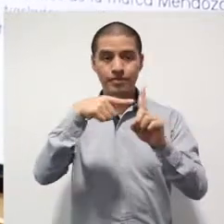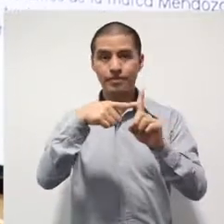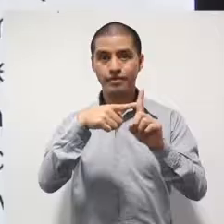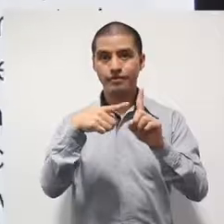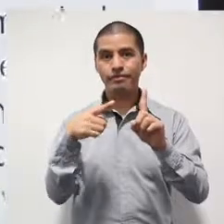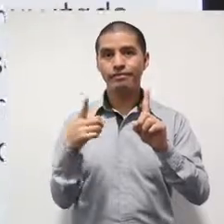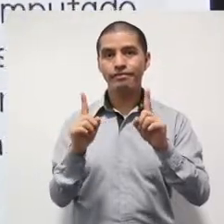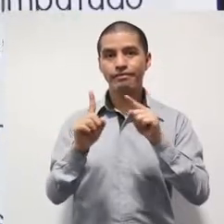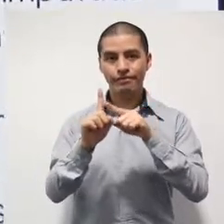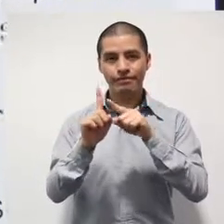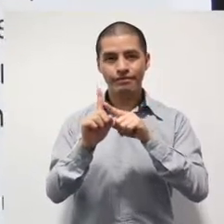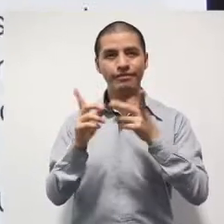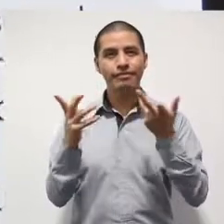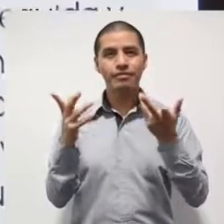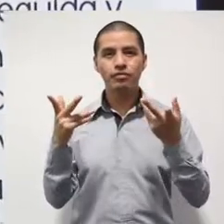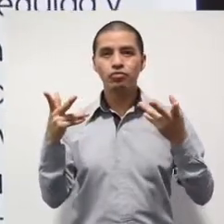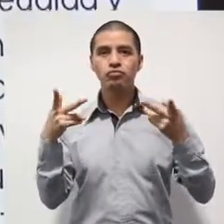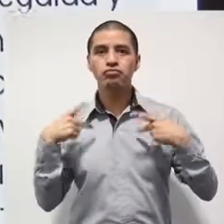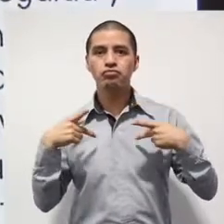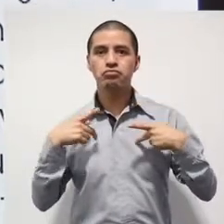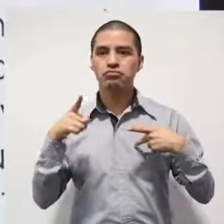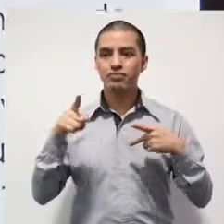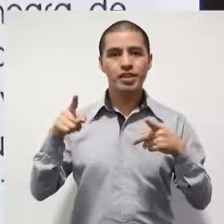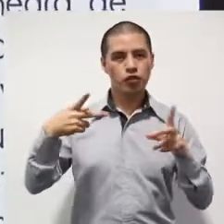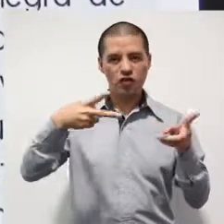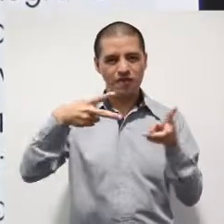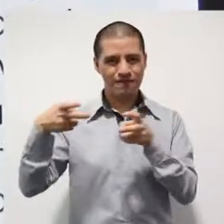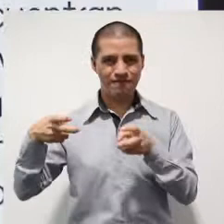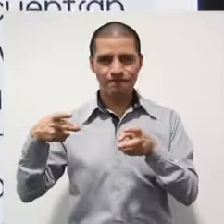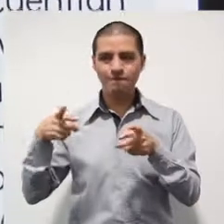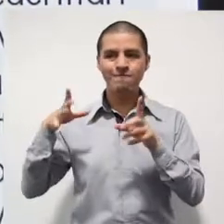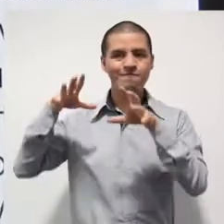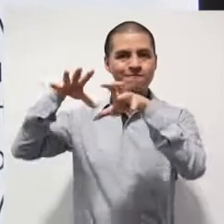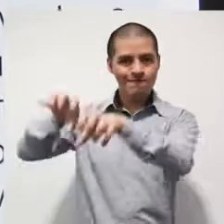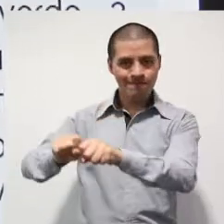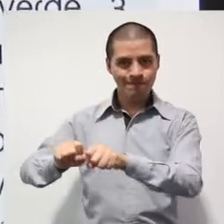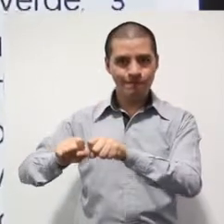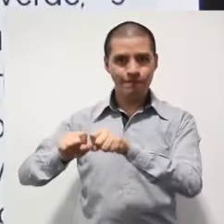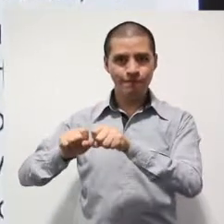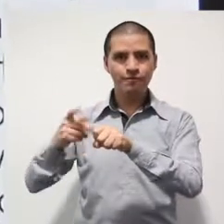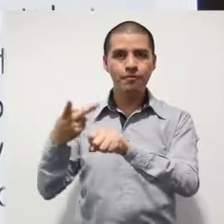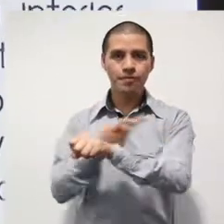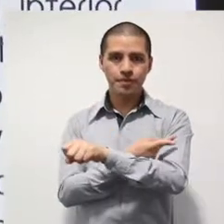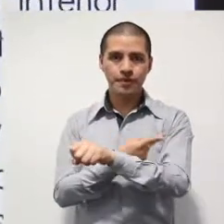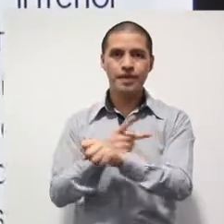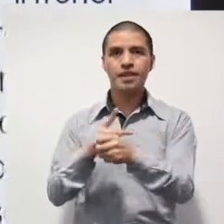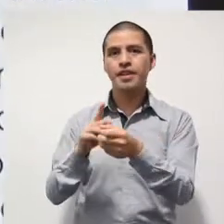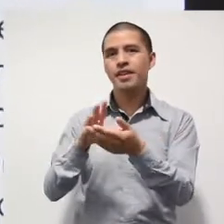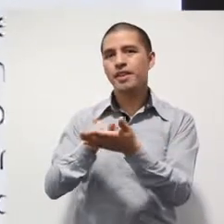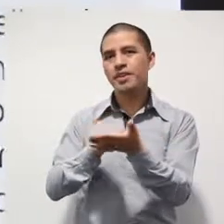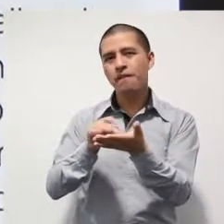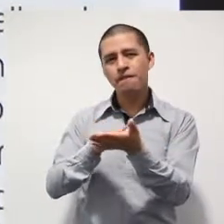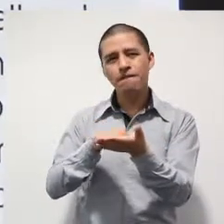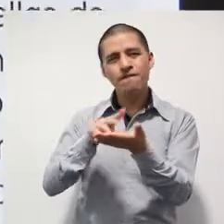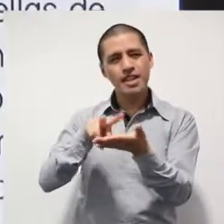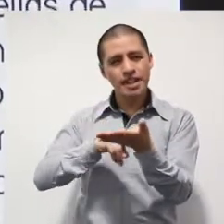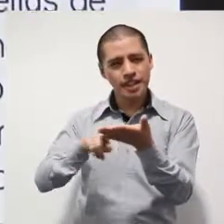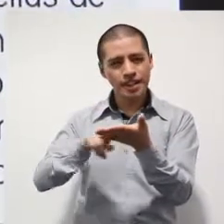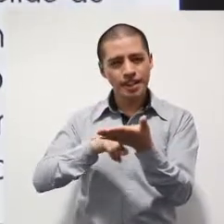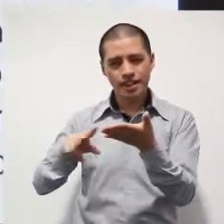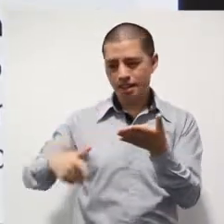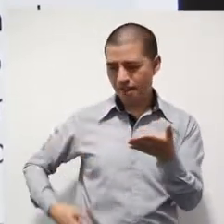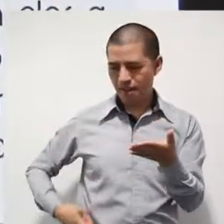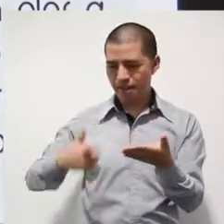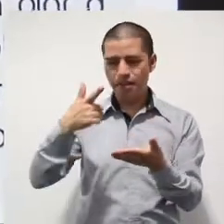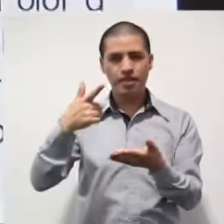sujeto, fue detenido, lo aseguran con vegetal verde y con un arma.